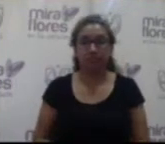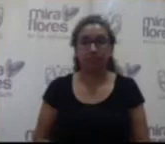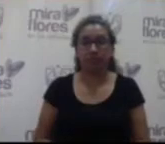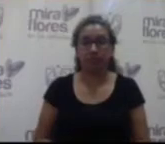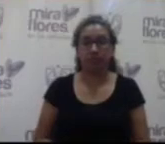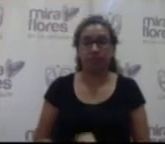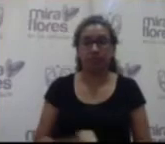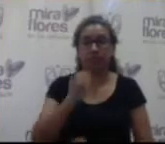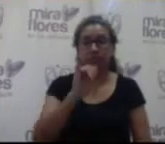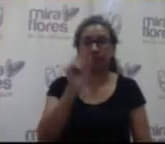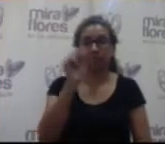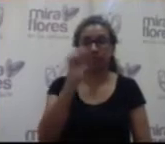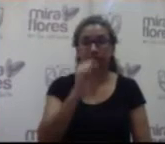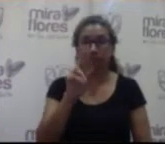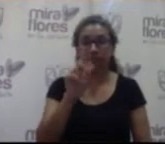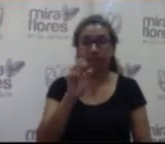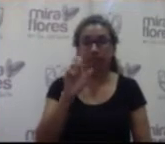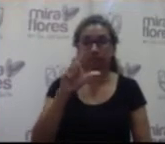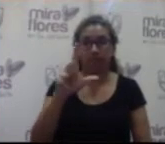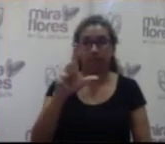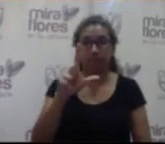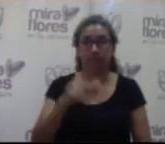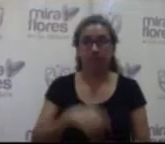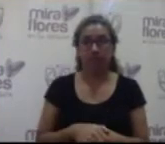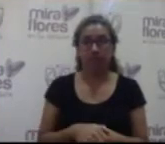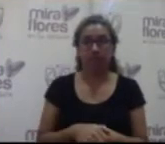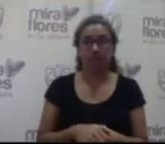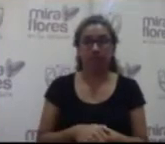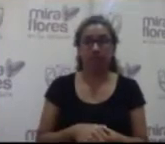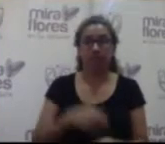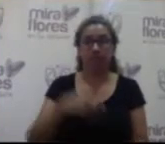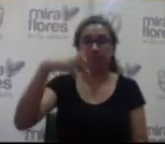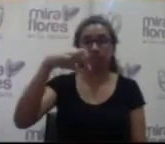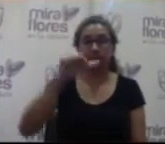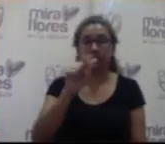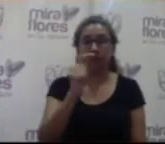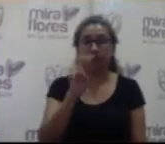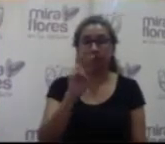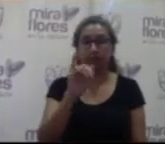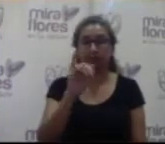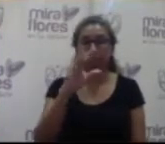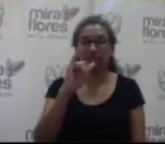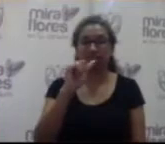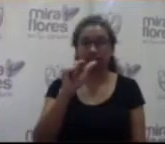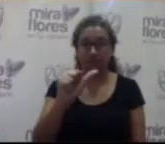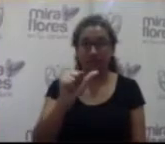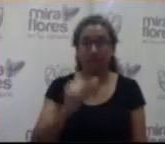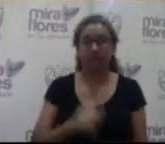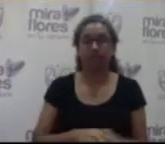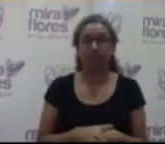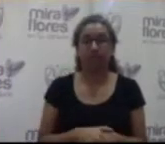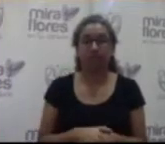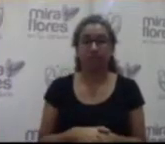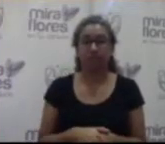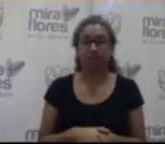Señor Israel Orlando Cunhá Huoncoquis. Señora Patricia María del Río Jiménez de Olavide.